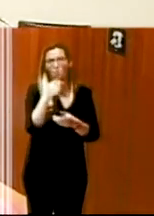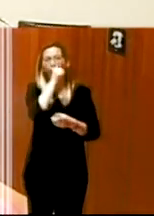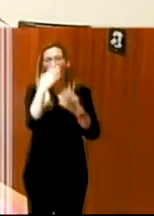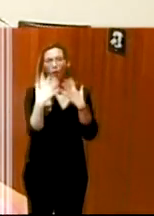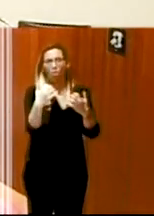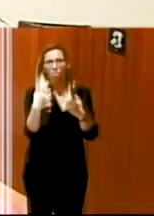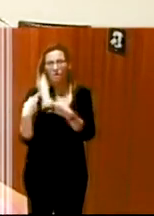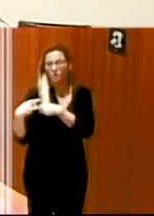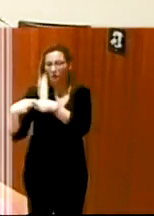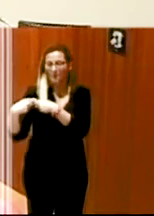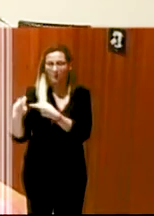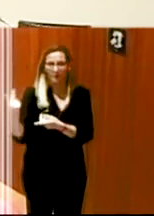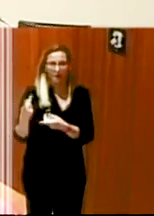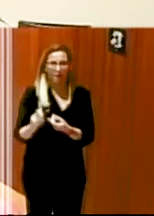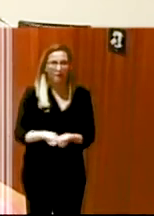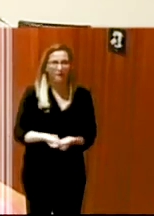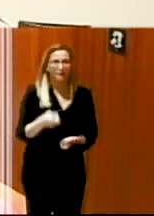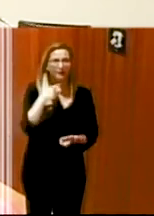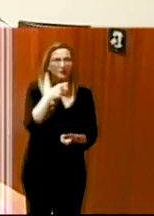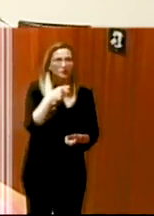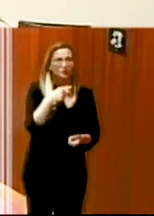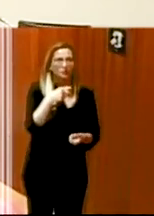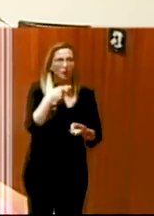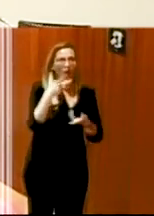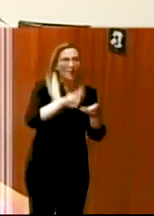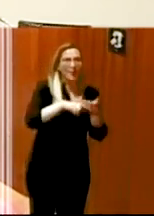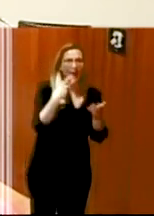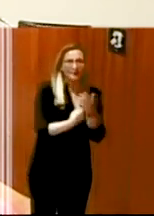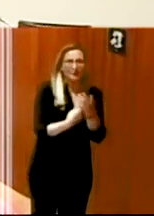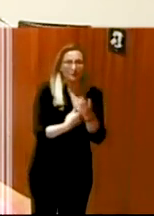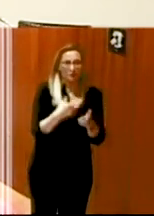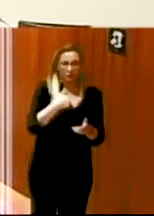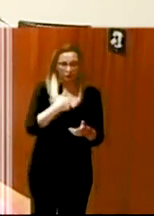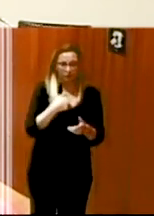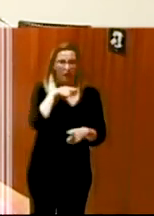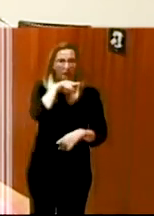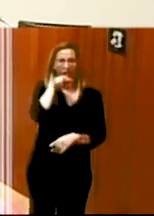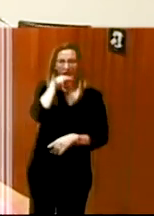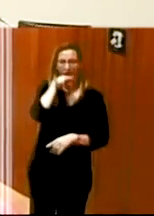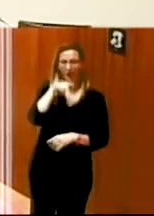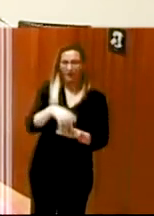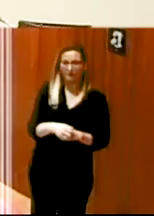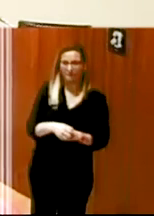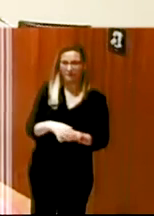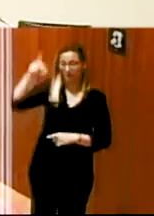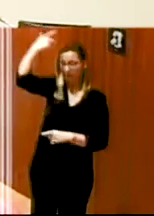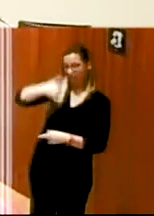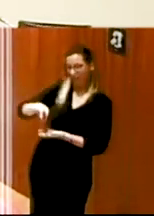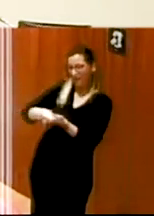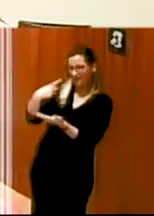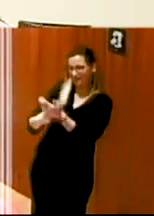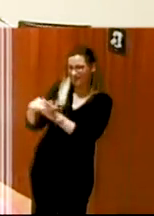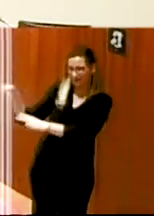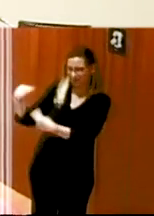y estos son distintas formas de usar el intérprete cuando tú estás hablando veis a la intérprete de lengua de